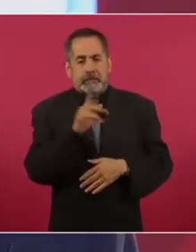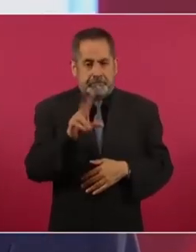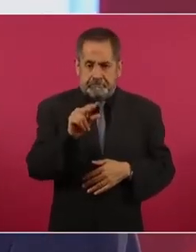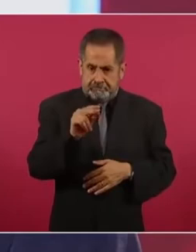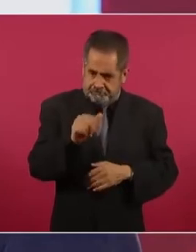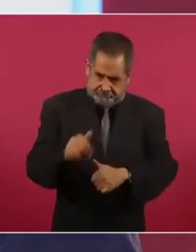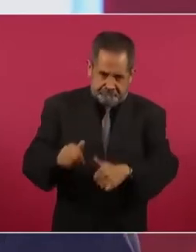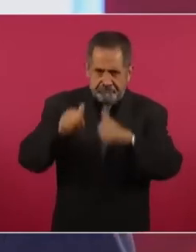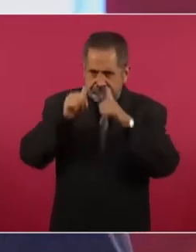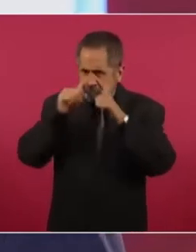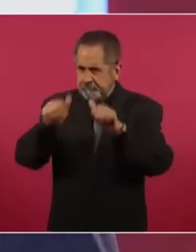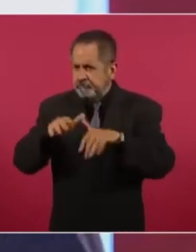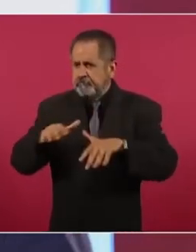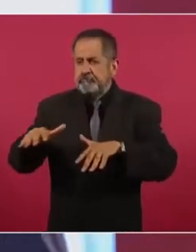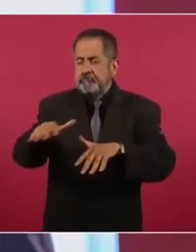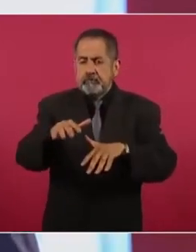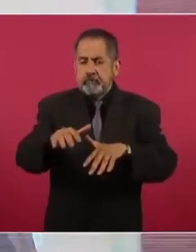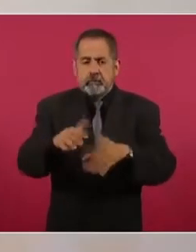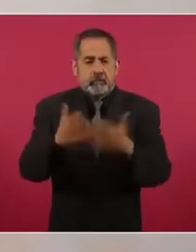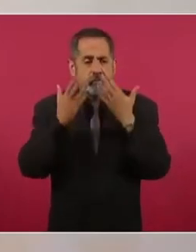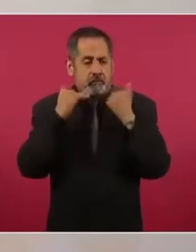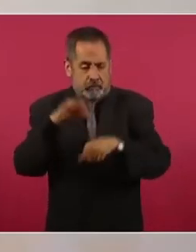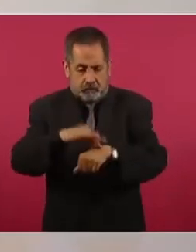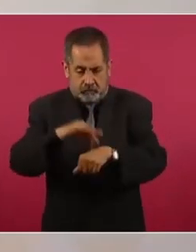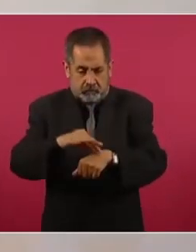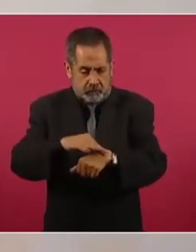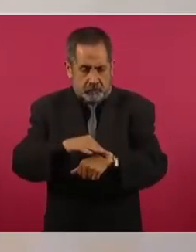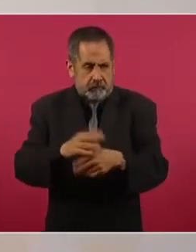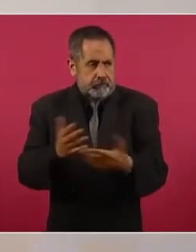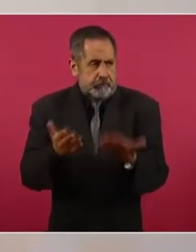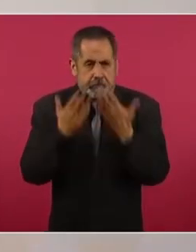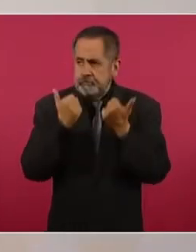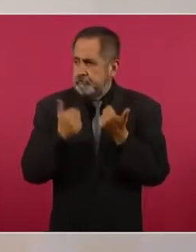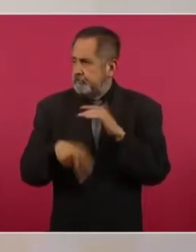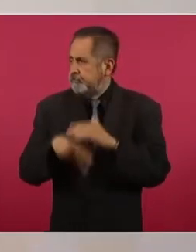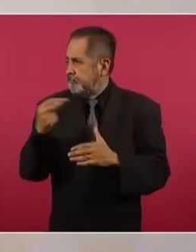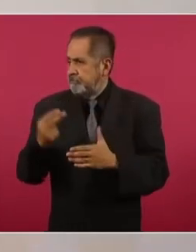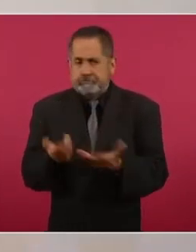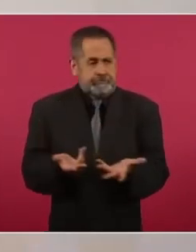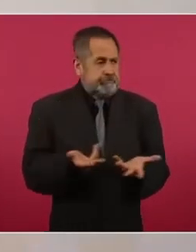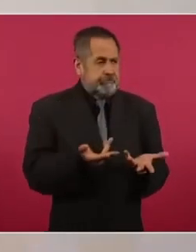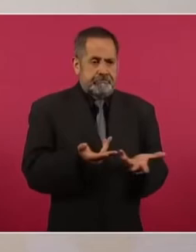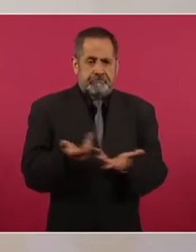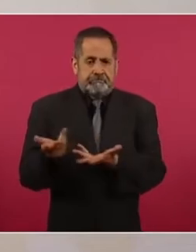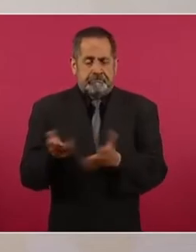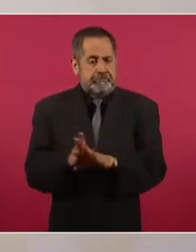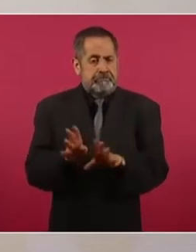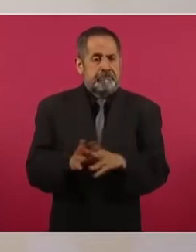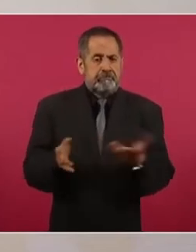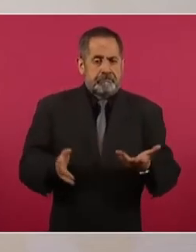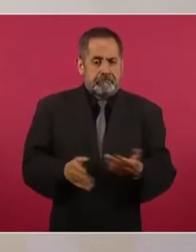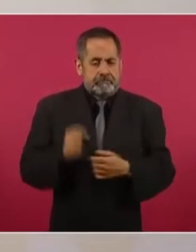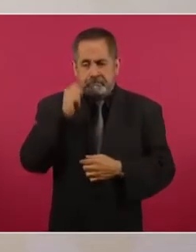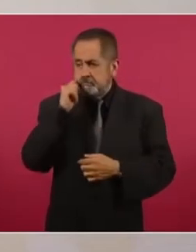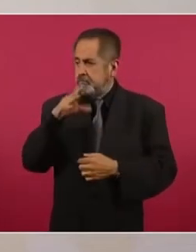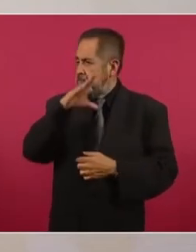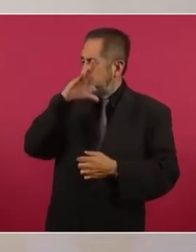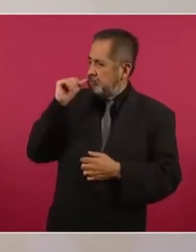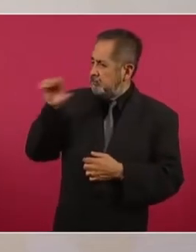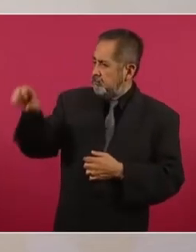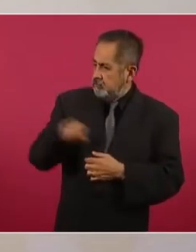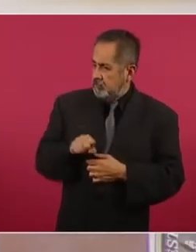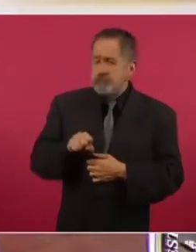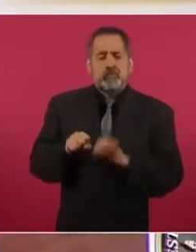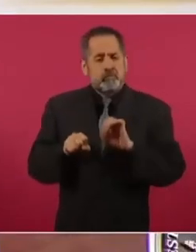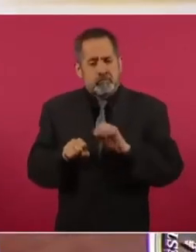y no tengo médicos, pues de Cuba o